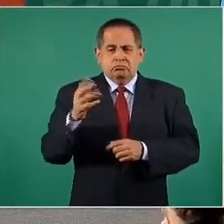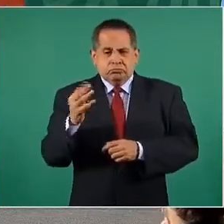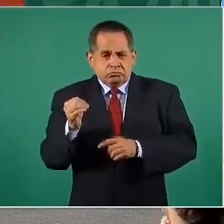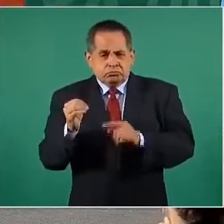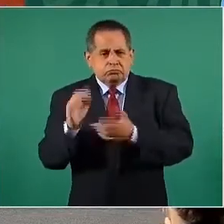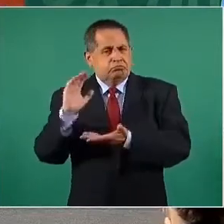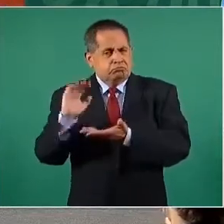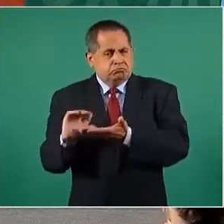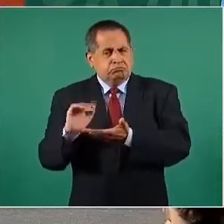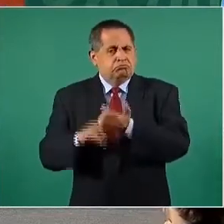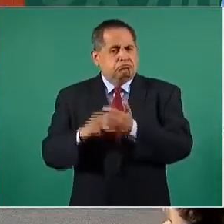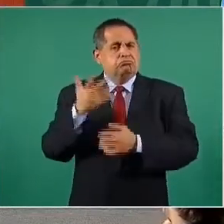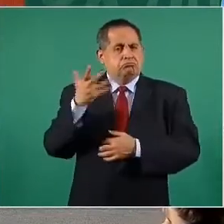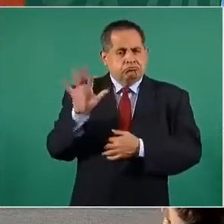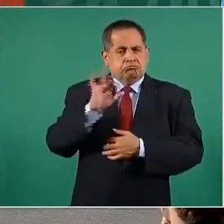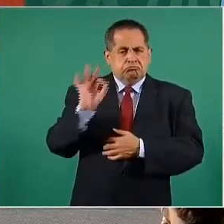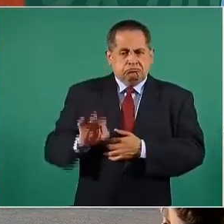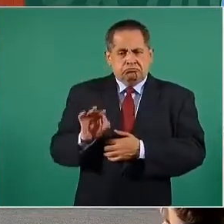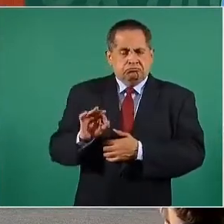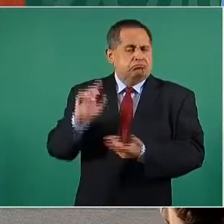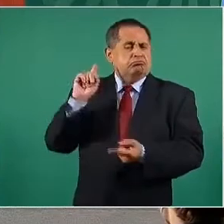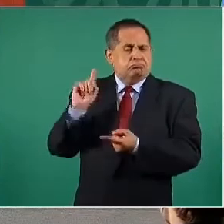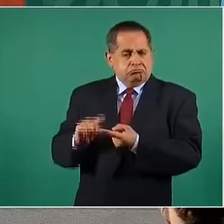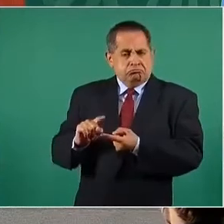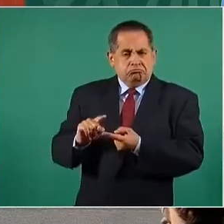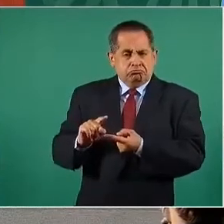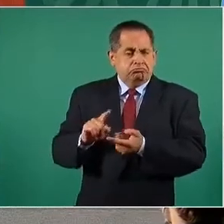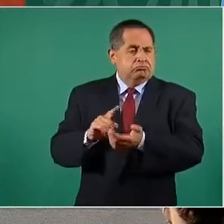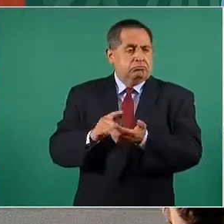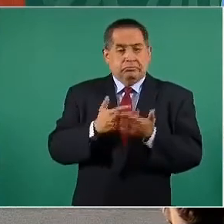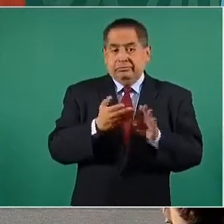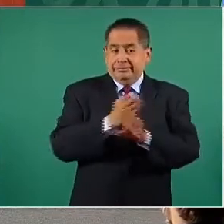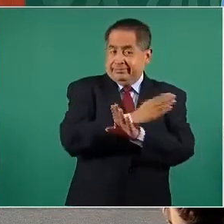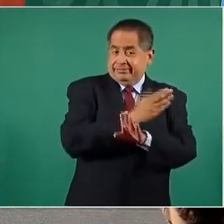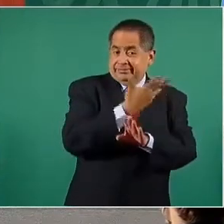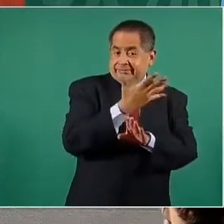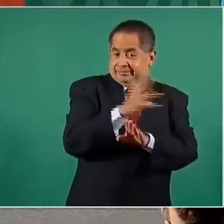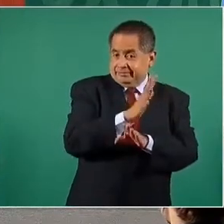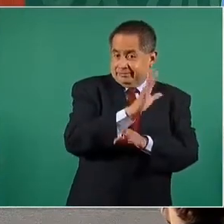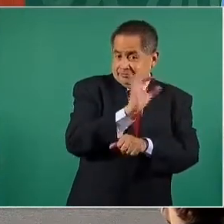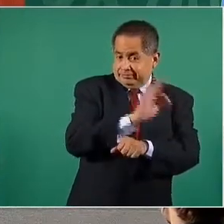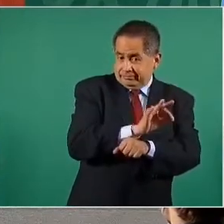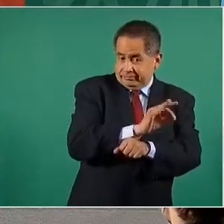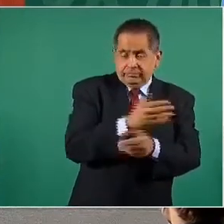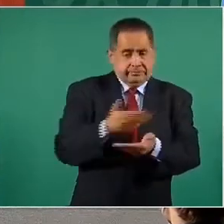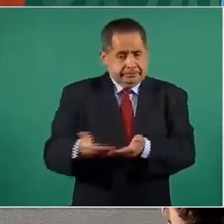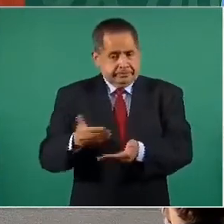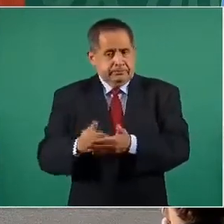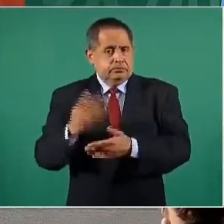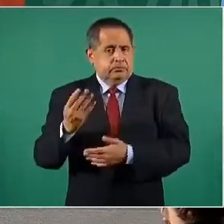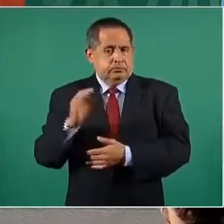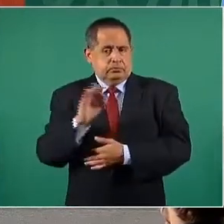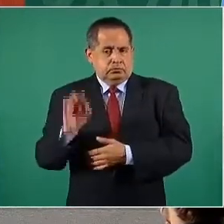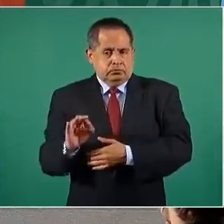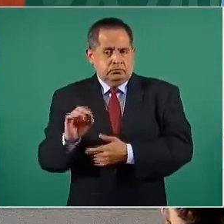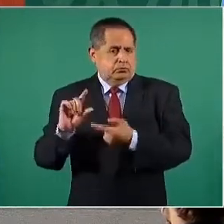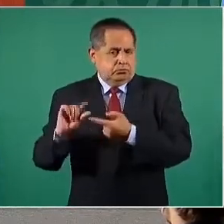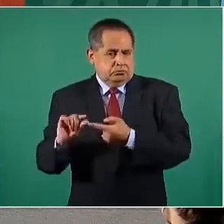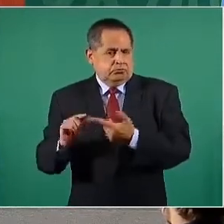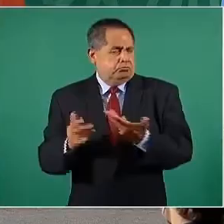por ciento en la que se encontraba a 4 por ciento en la que se encuentra ahora. Entonces, en resumen,